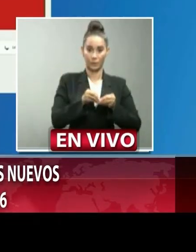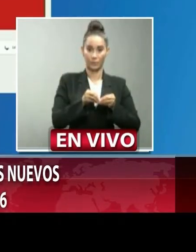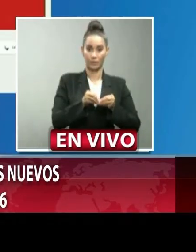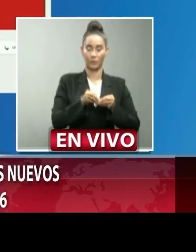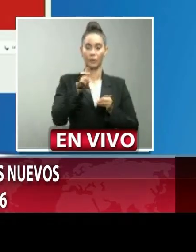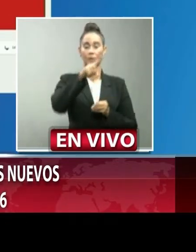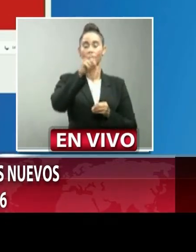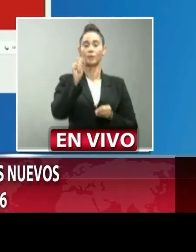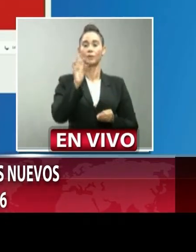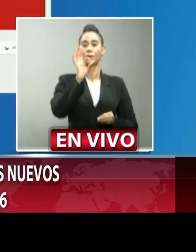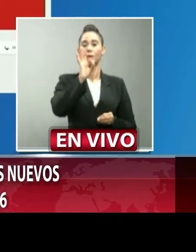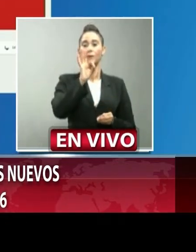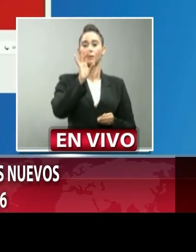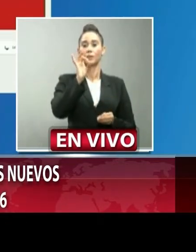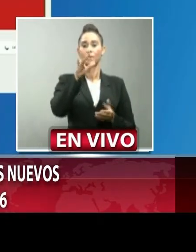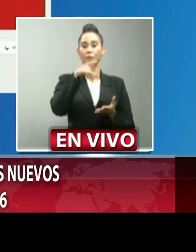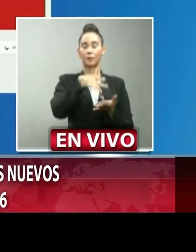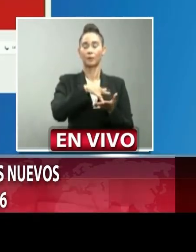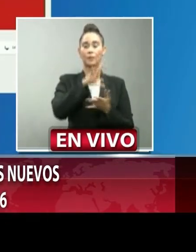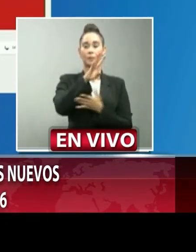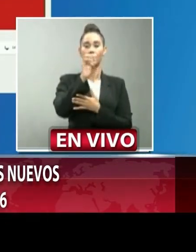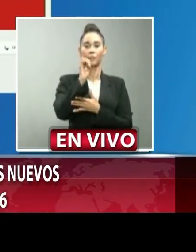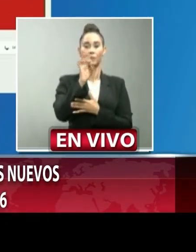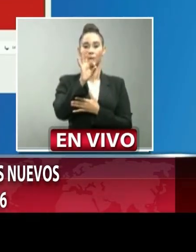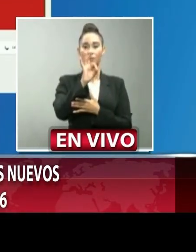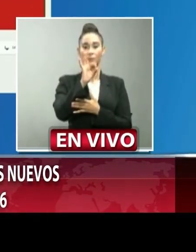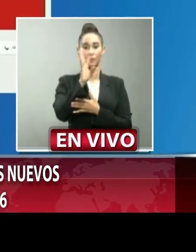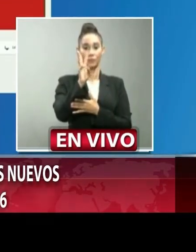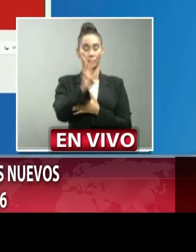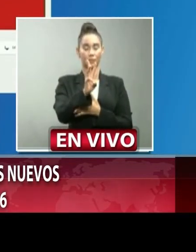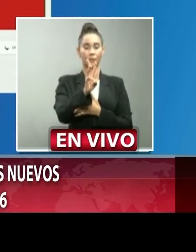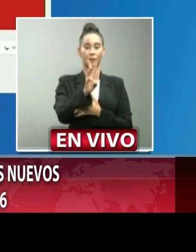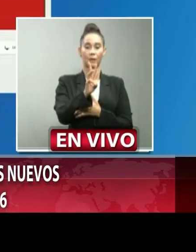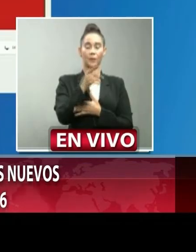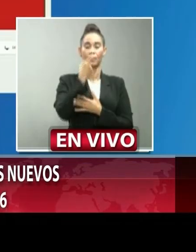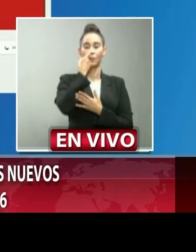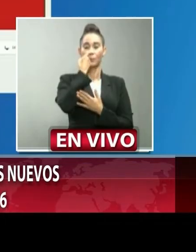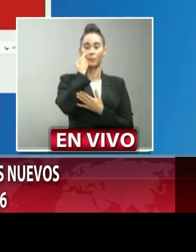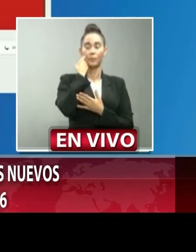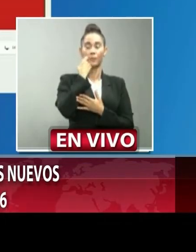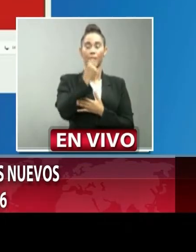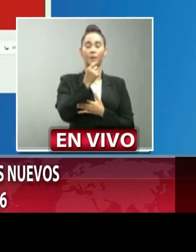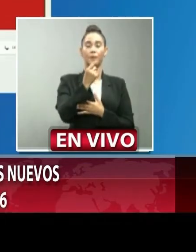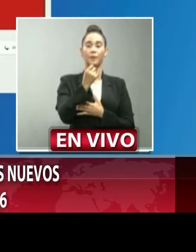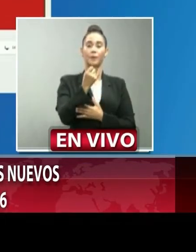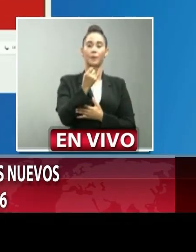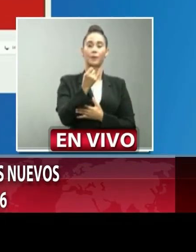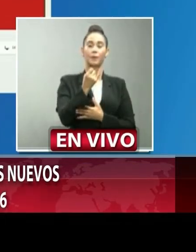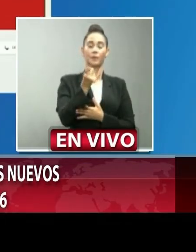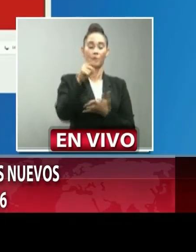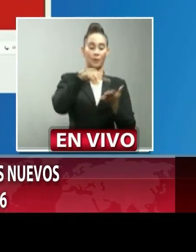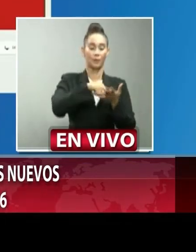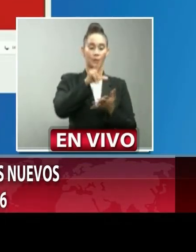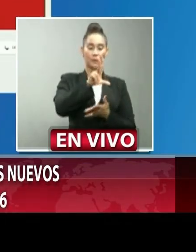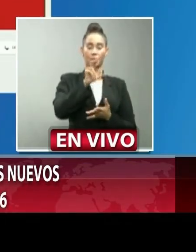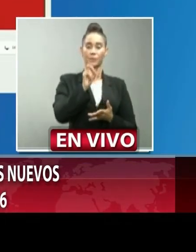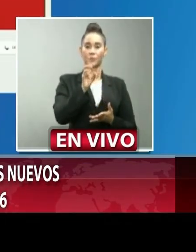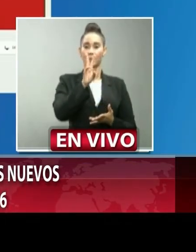198 496 pruebas realizadas 1